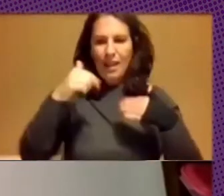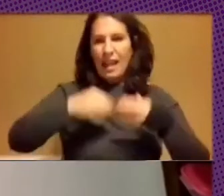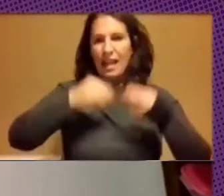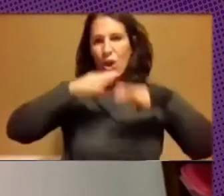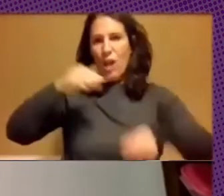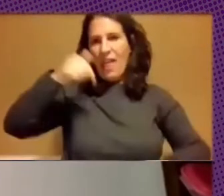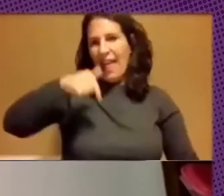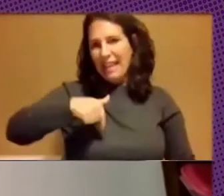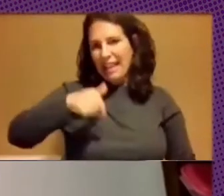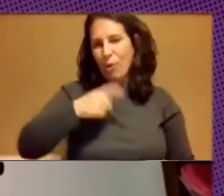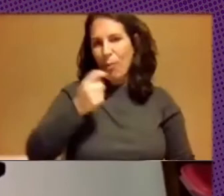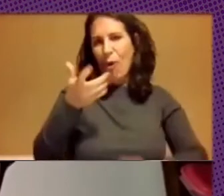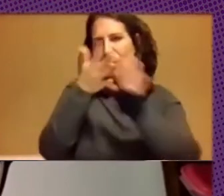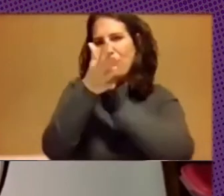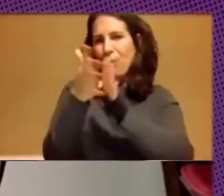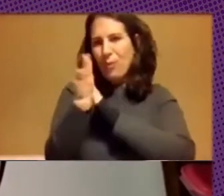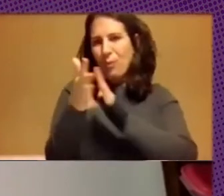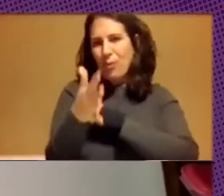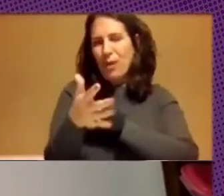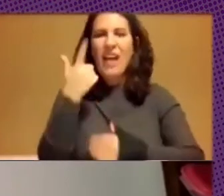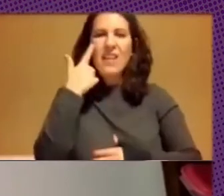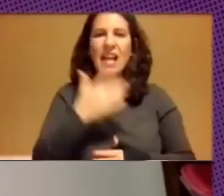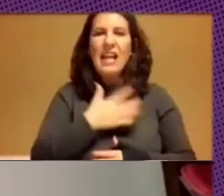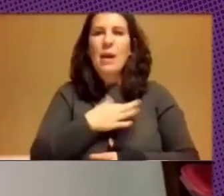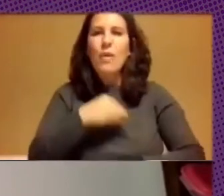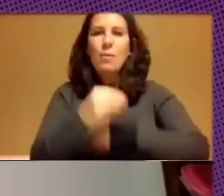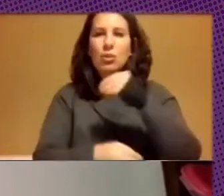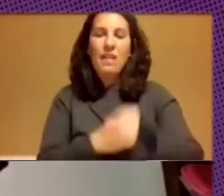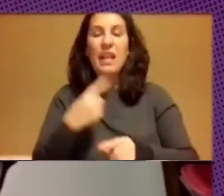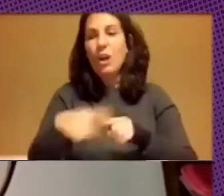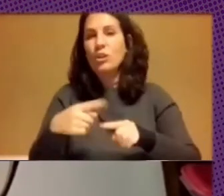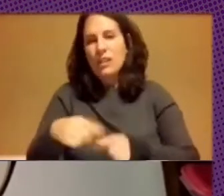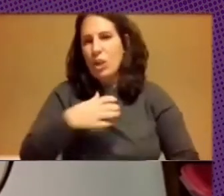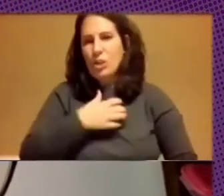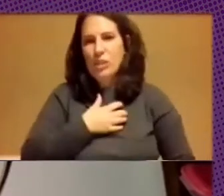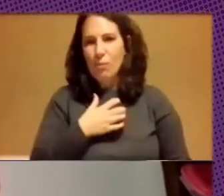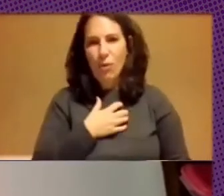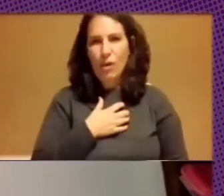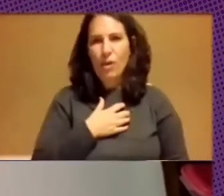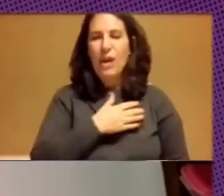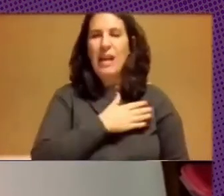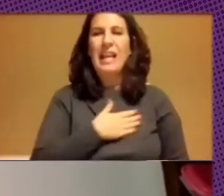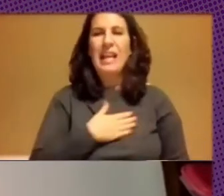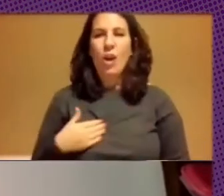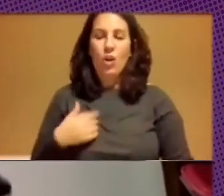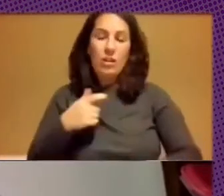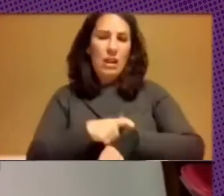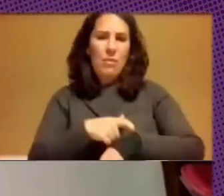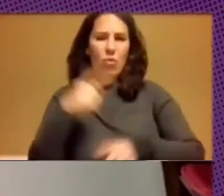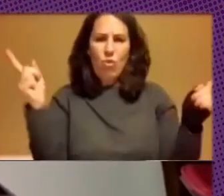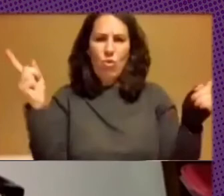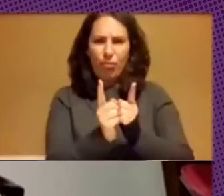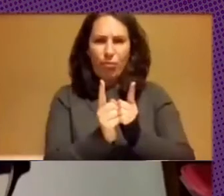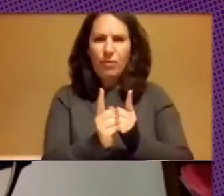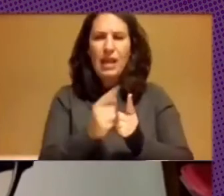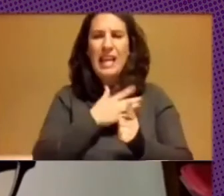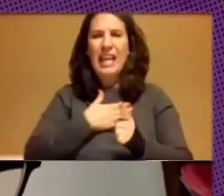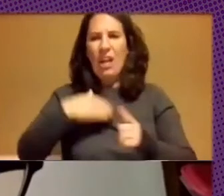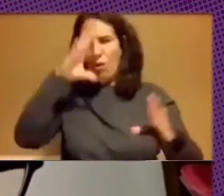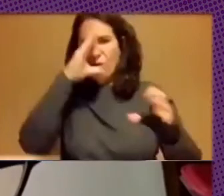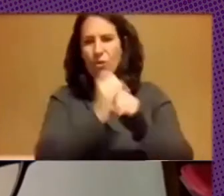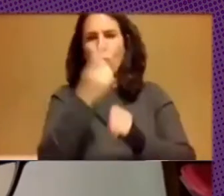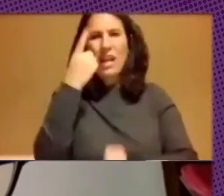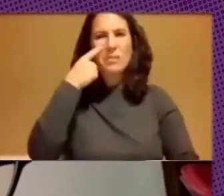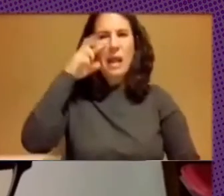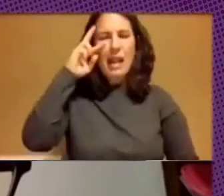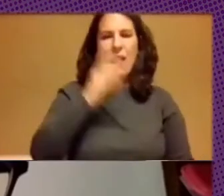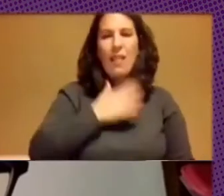digamos, y bueno, ver un poquito en qué podemos hacer y qué no se ha podido hacer. Yo me quería concentrar, como tengo muy poquito tiempo, en una experiencia que